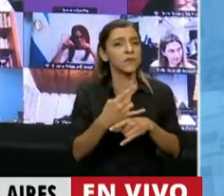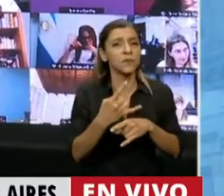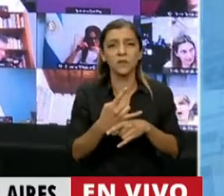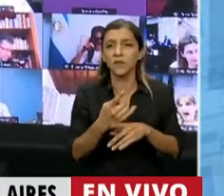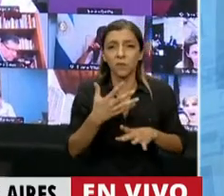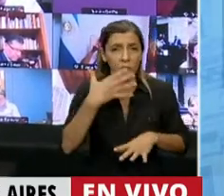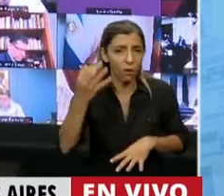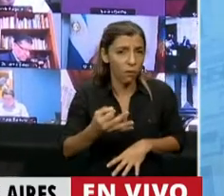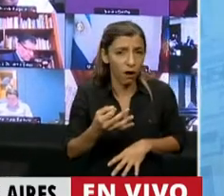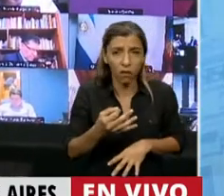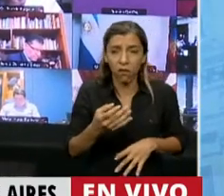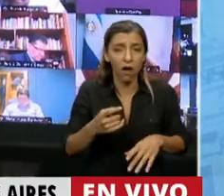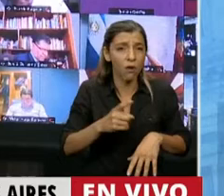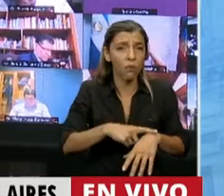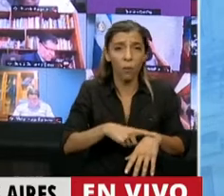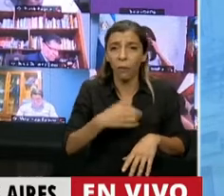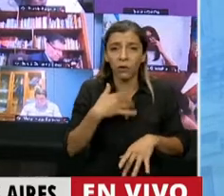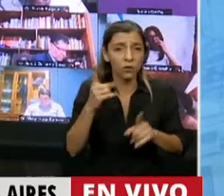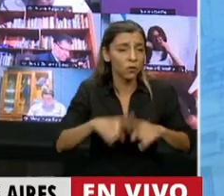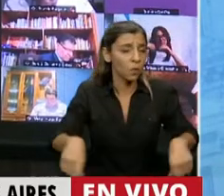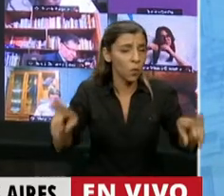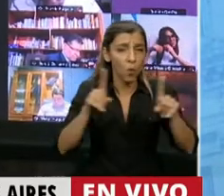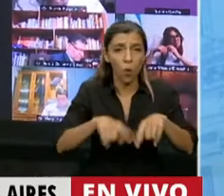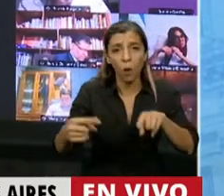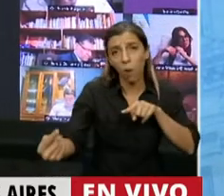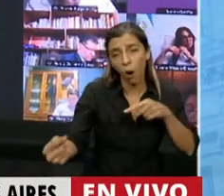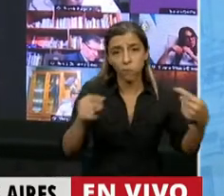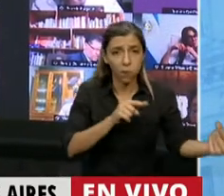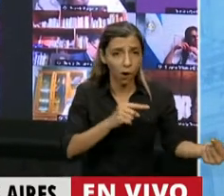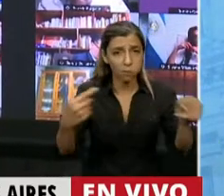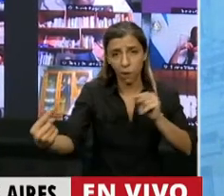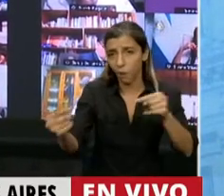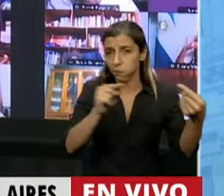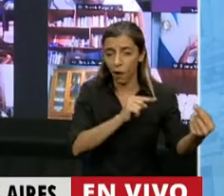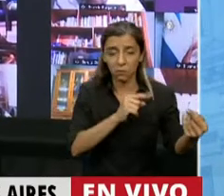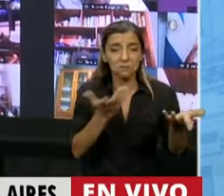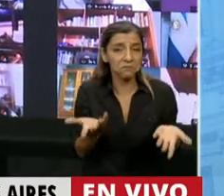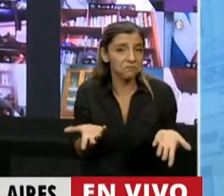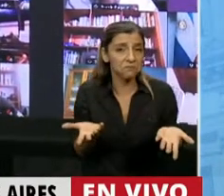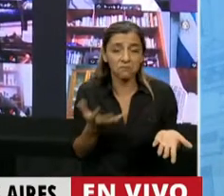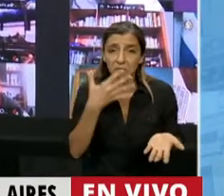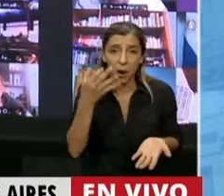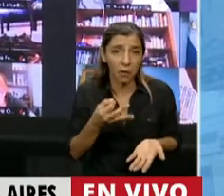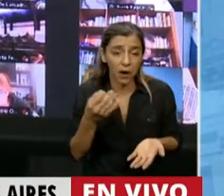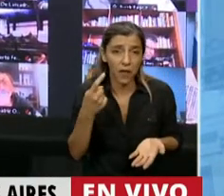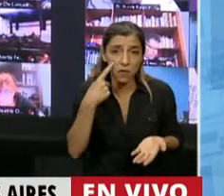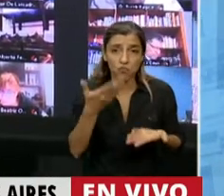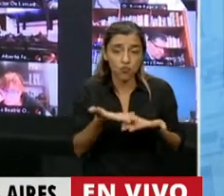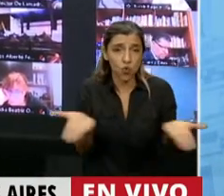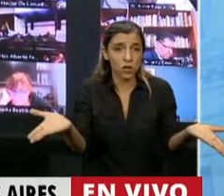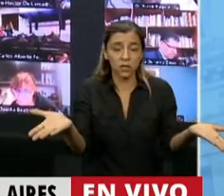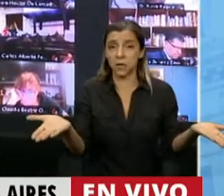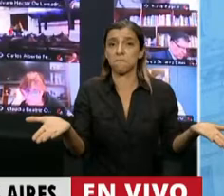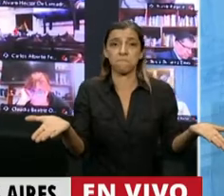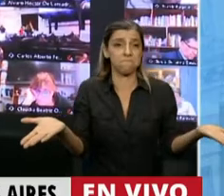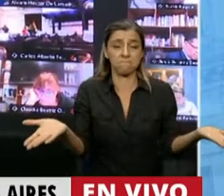exactamente lo mismo, entonces es una buena instrucción del cuadro en el que estamos. Estamos